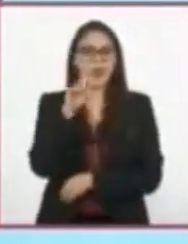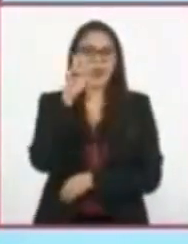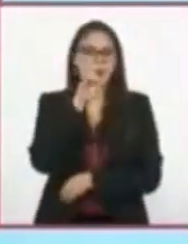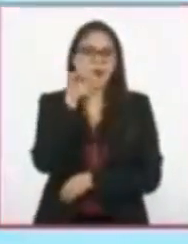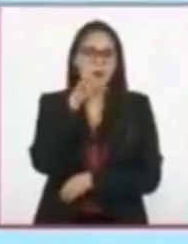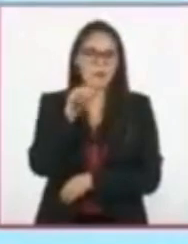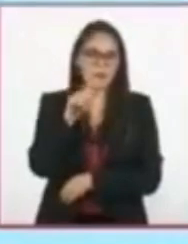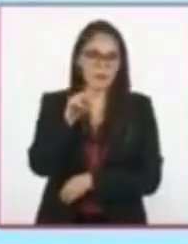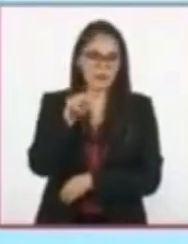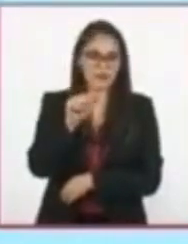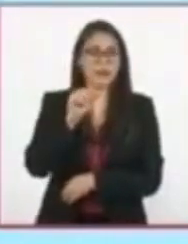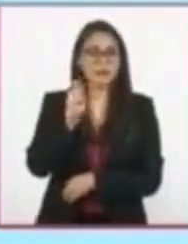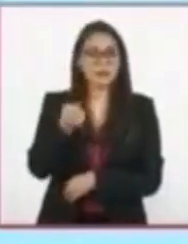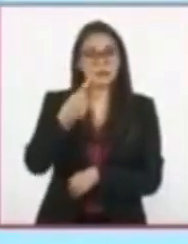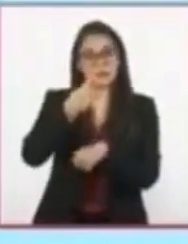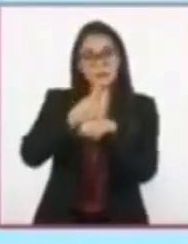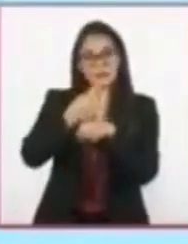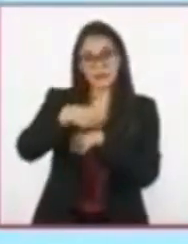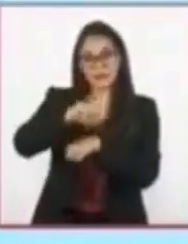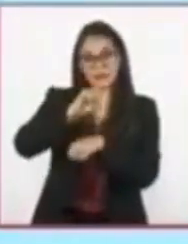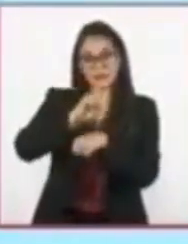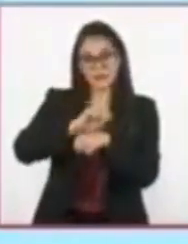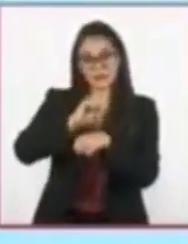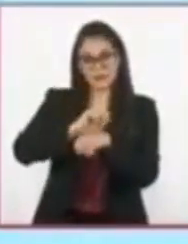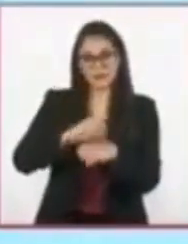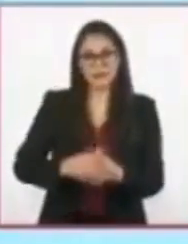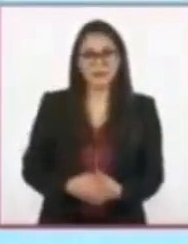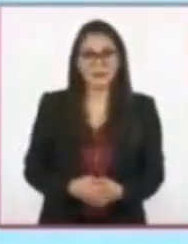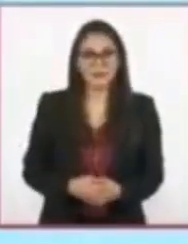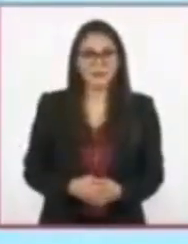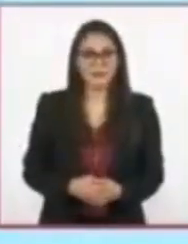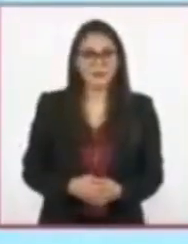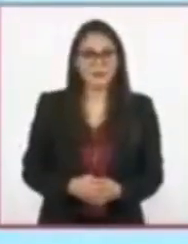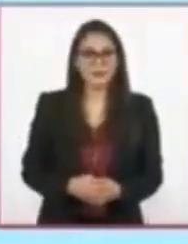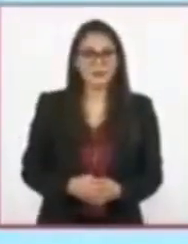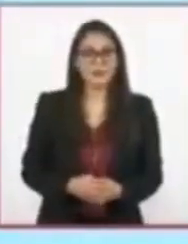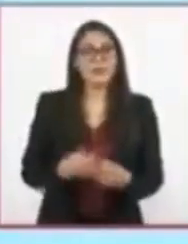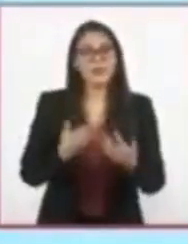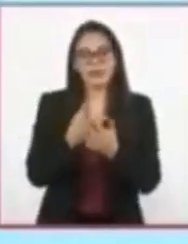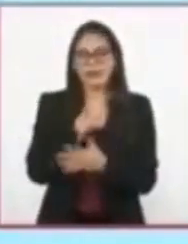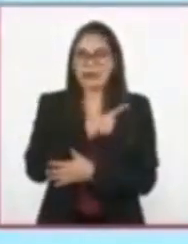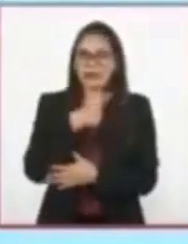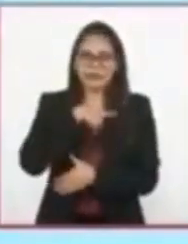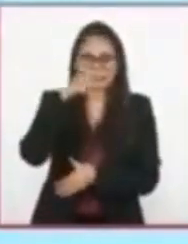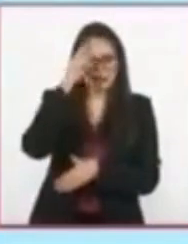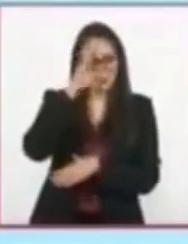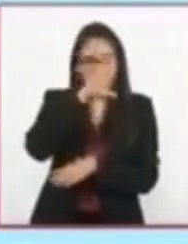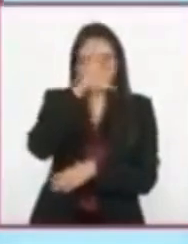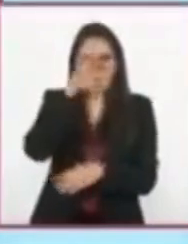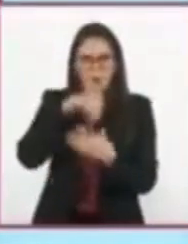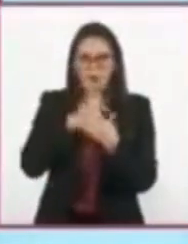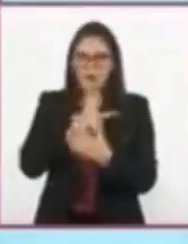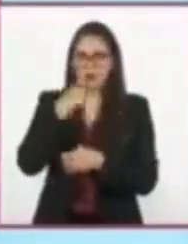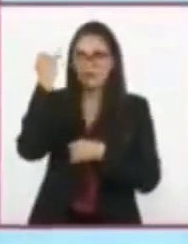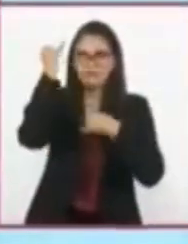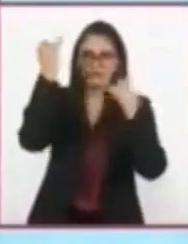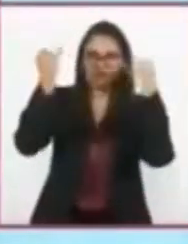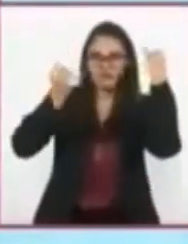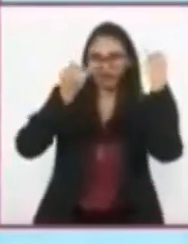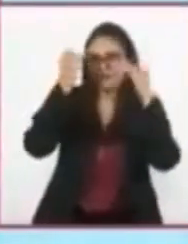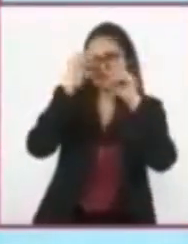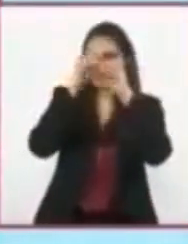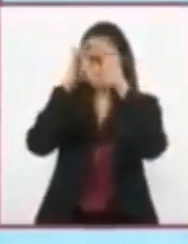secundaria. Nos toca revisar un tema apasionante que requiere de toda su imaginación e inventiva. ¡Crear